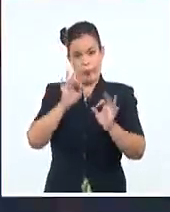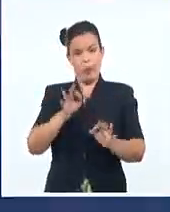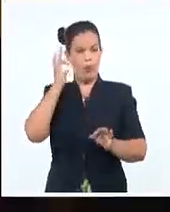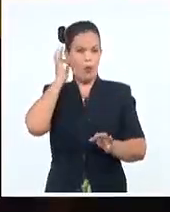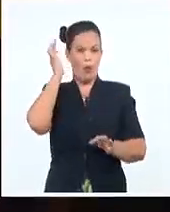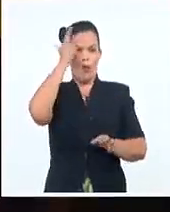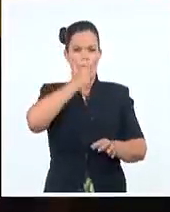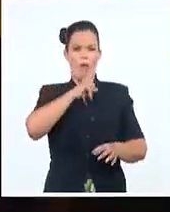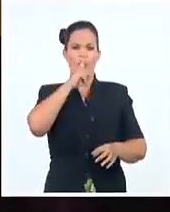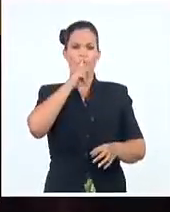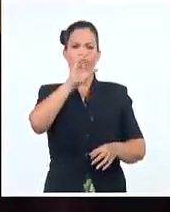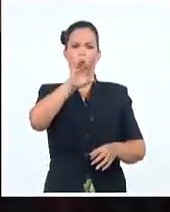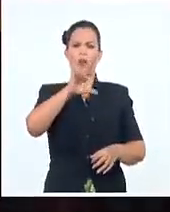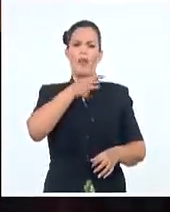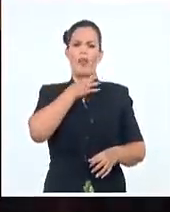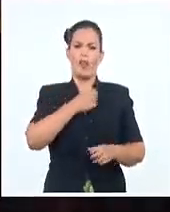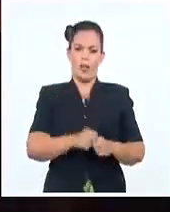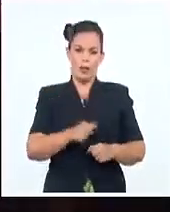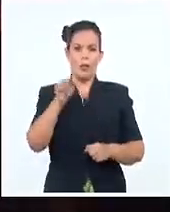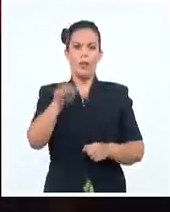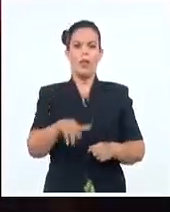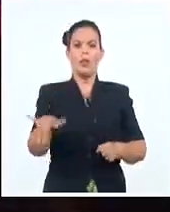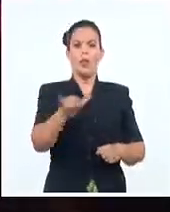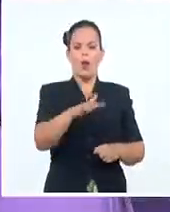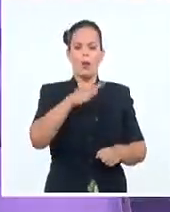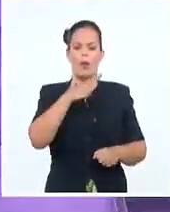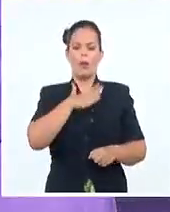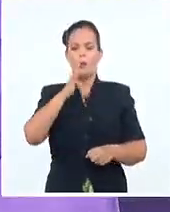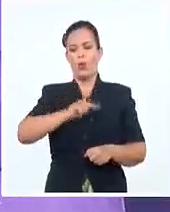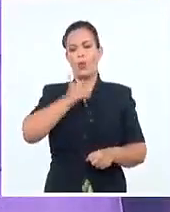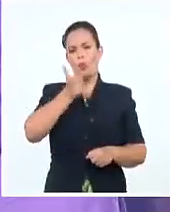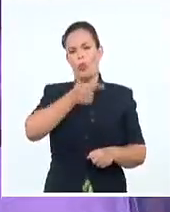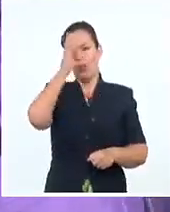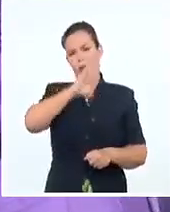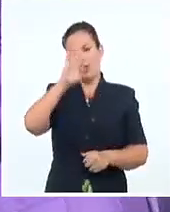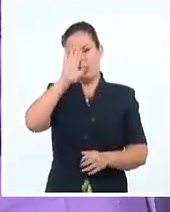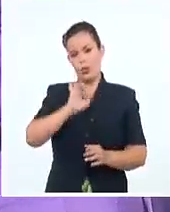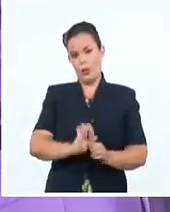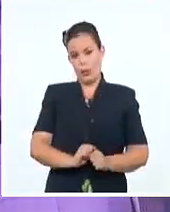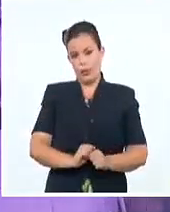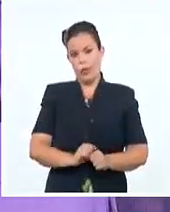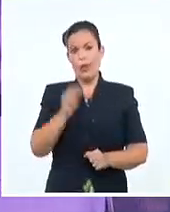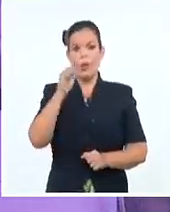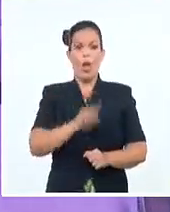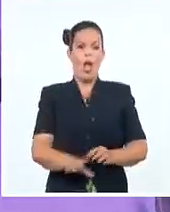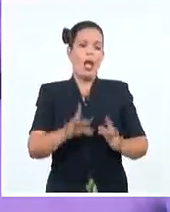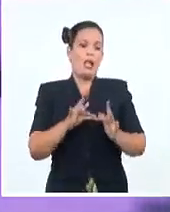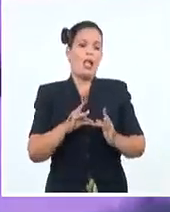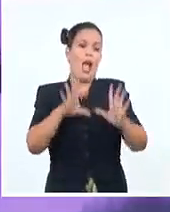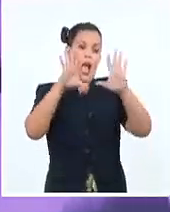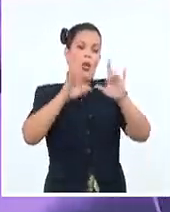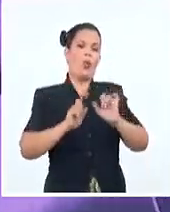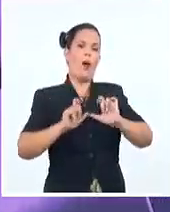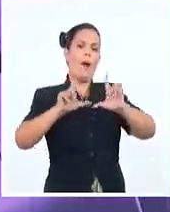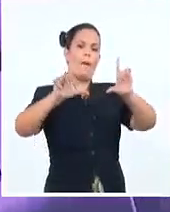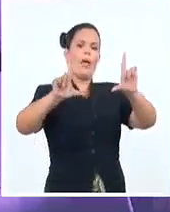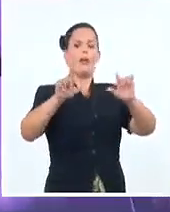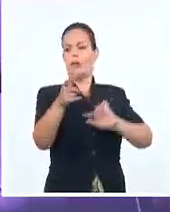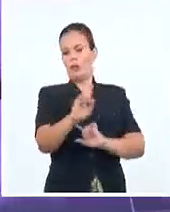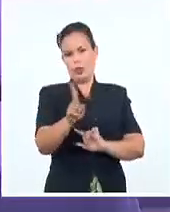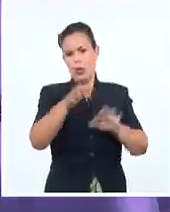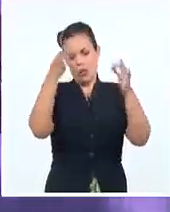jornada en la que este deporte fue declarado Patrimonio Cultural de la Nación. Por ello, no es casual que recibiera el reconocimiento de Carlos Martí,